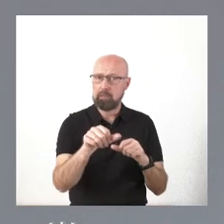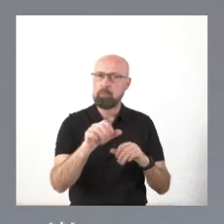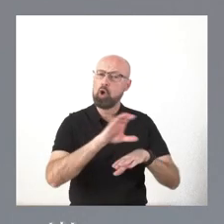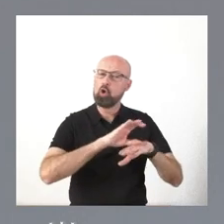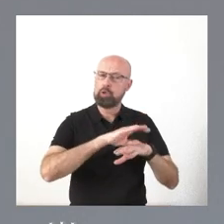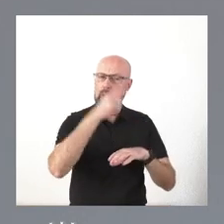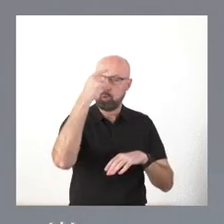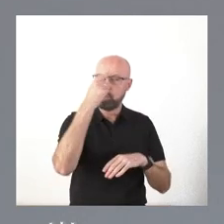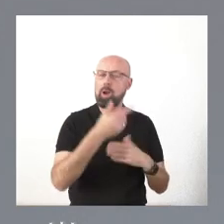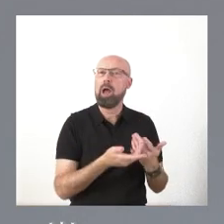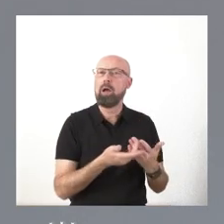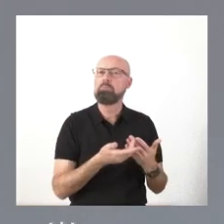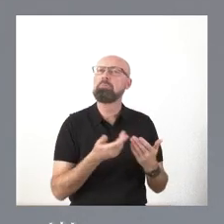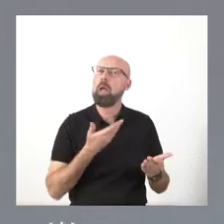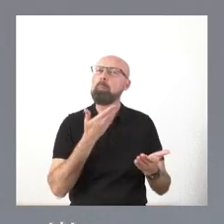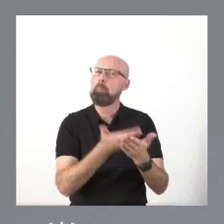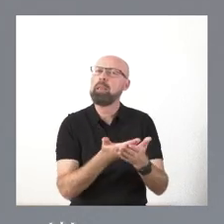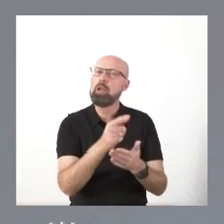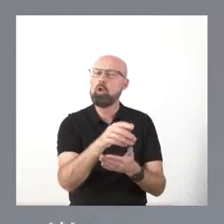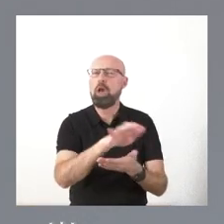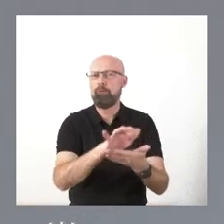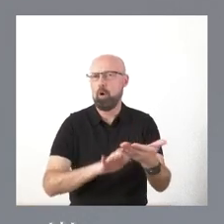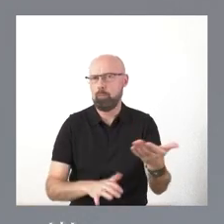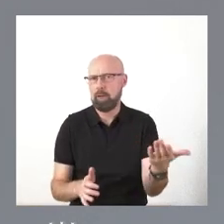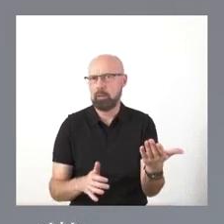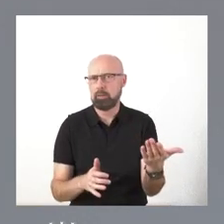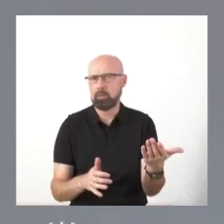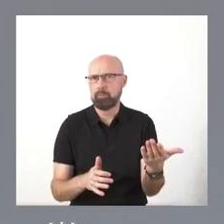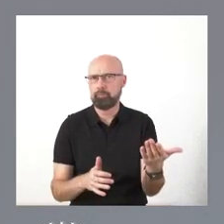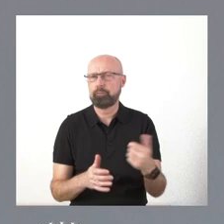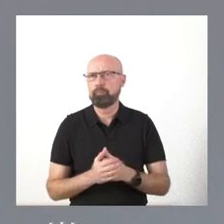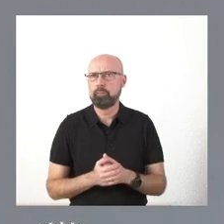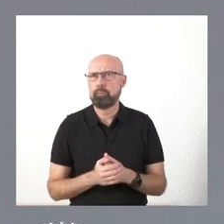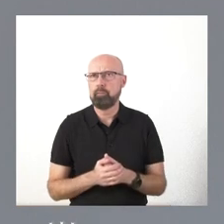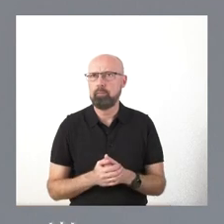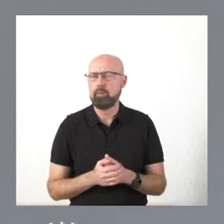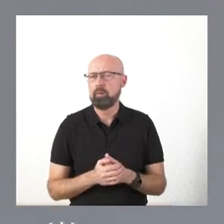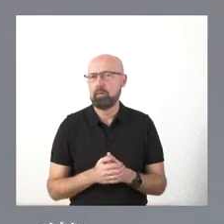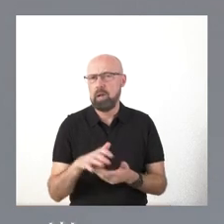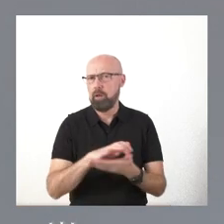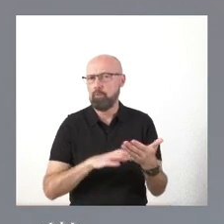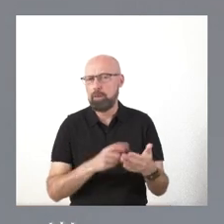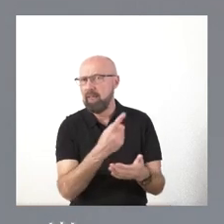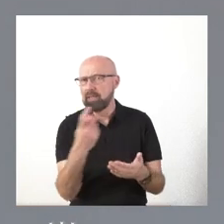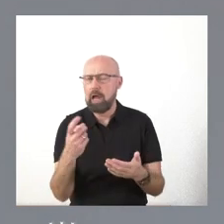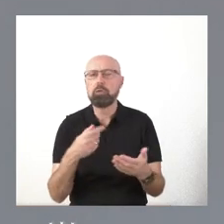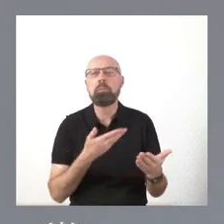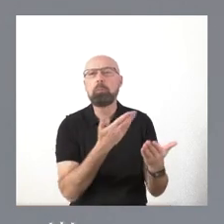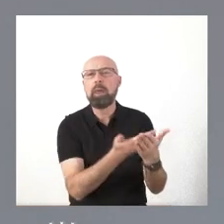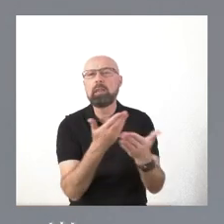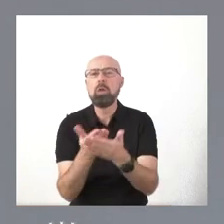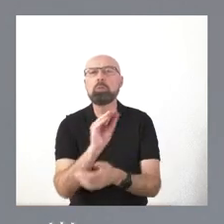pedido los informes que sean pertinentes a las instituciones